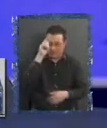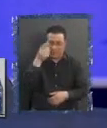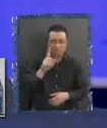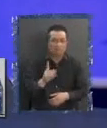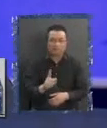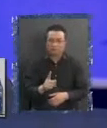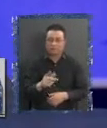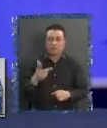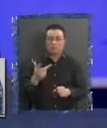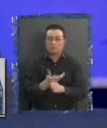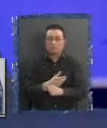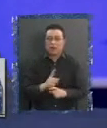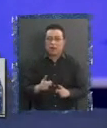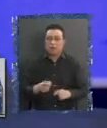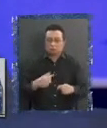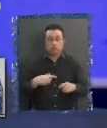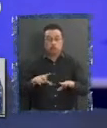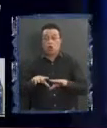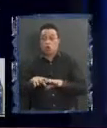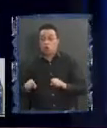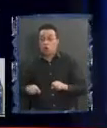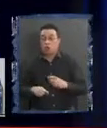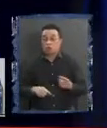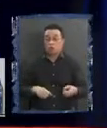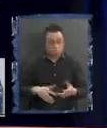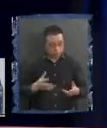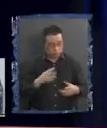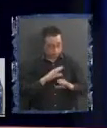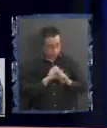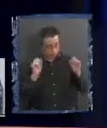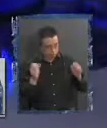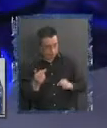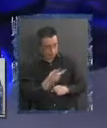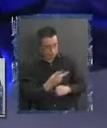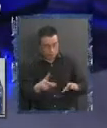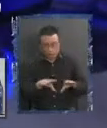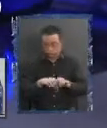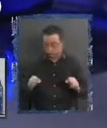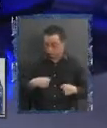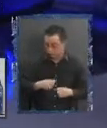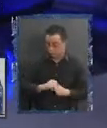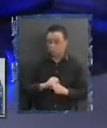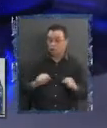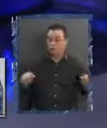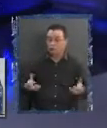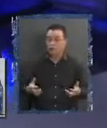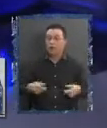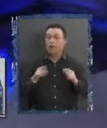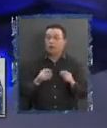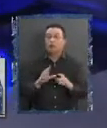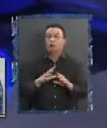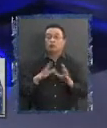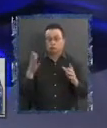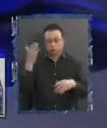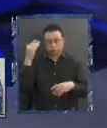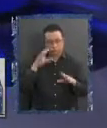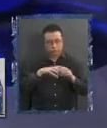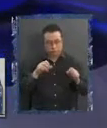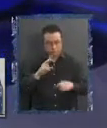y estoy de acuerdo y creo que un aplauso decía mucho rato que no estábamos de acuerdo